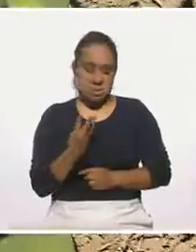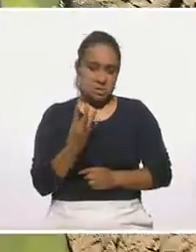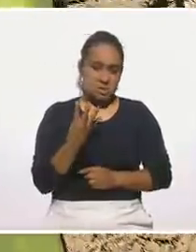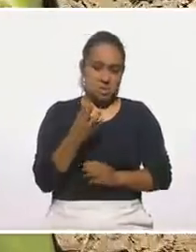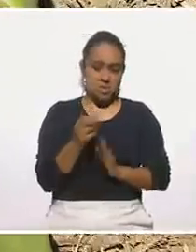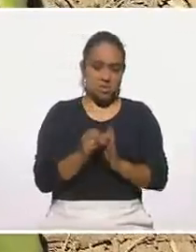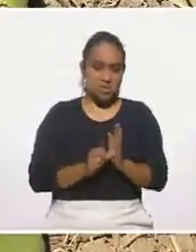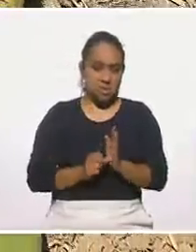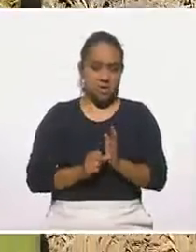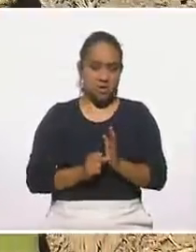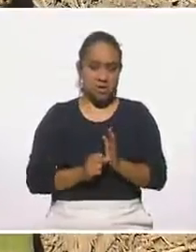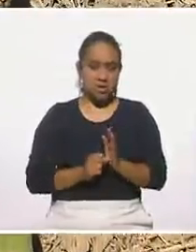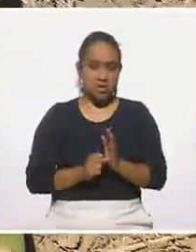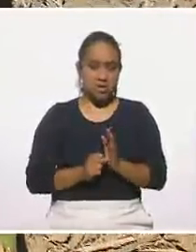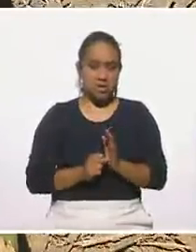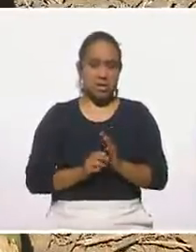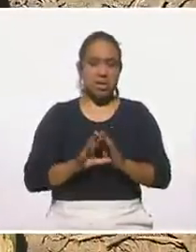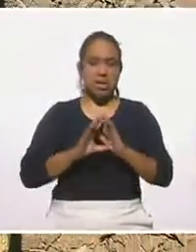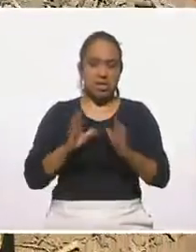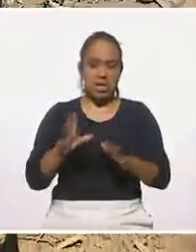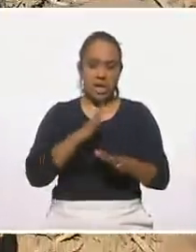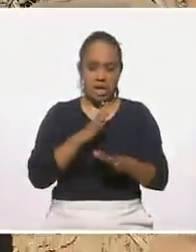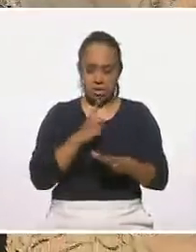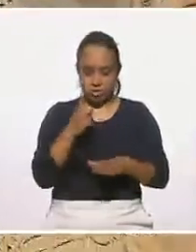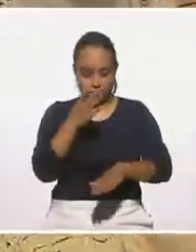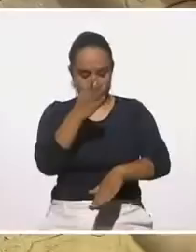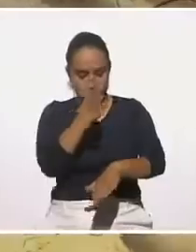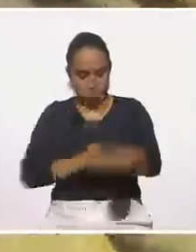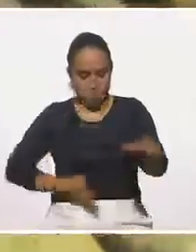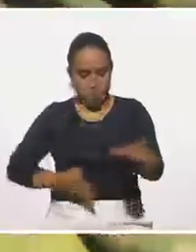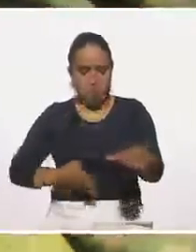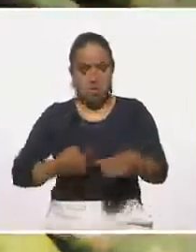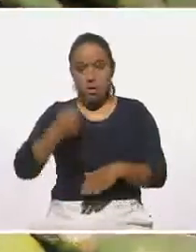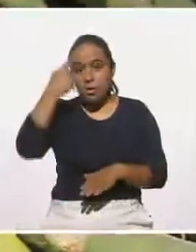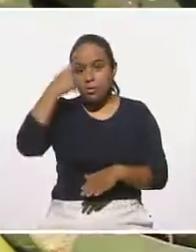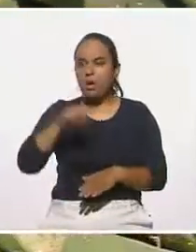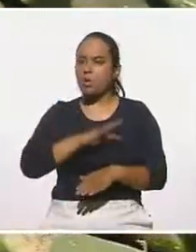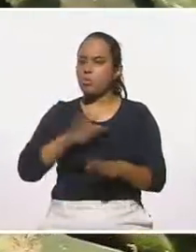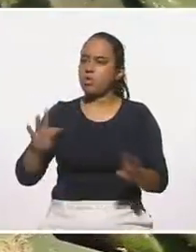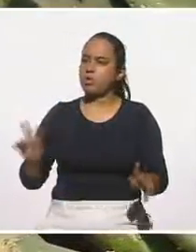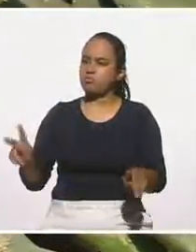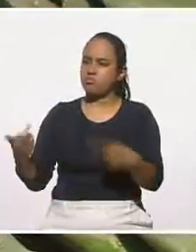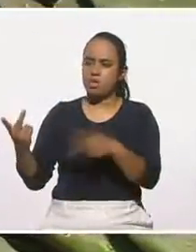ya se empieza a dar el primer corte para llevarlo al mercado.